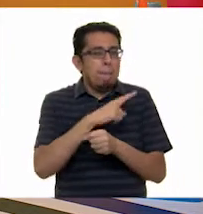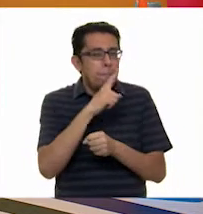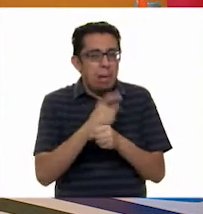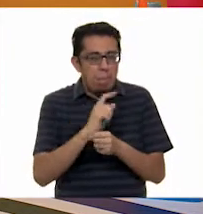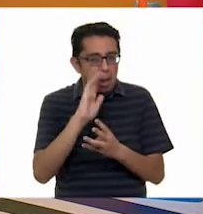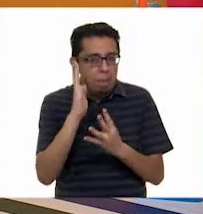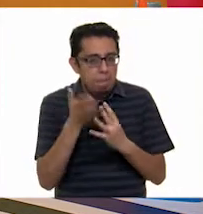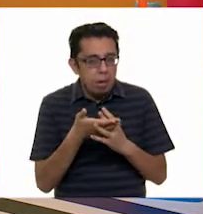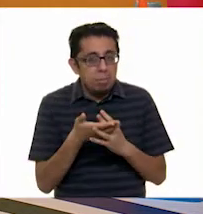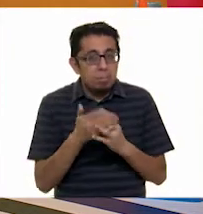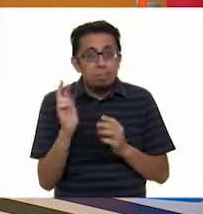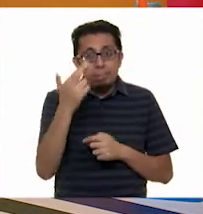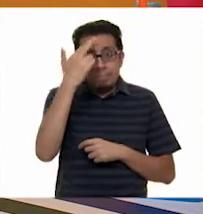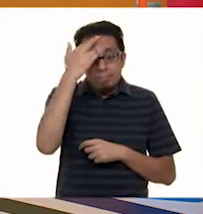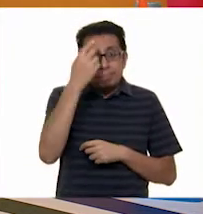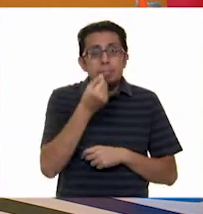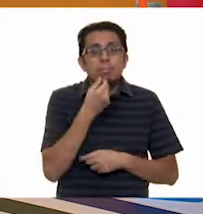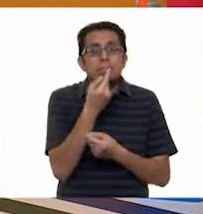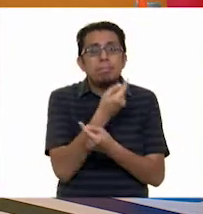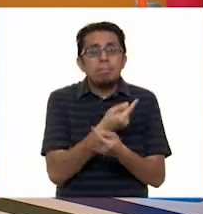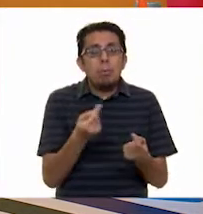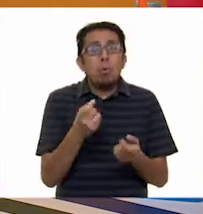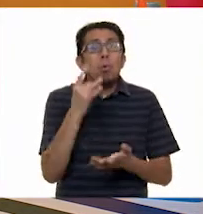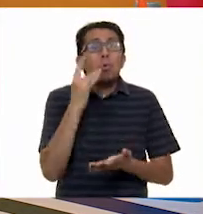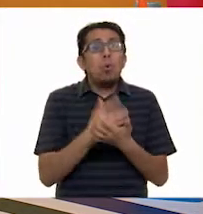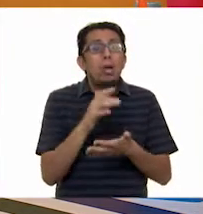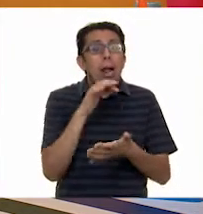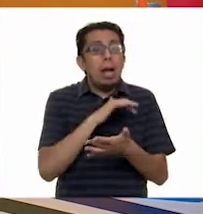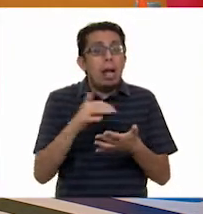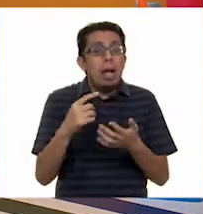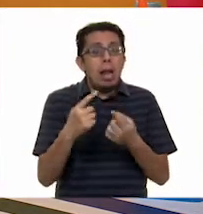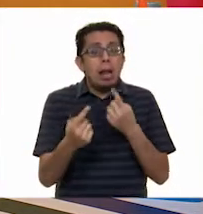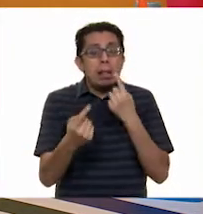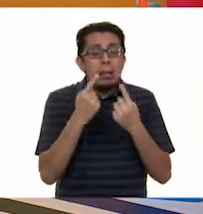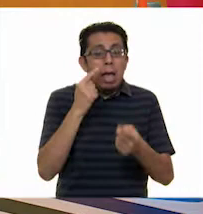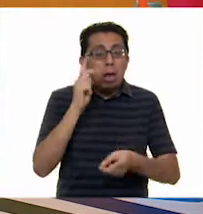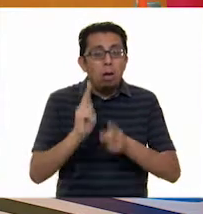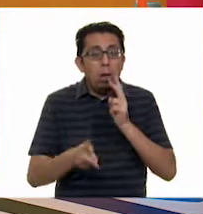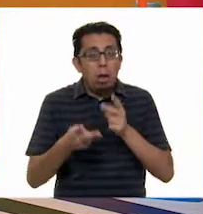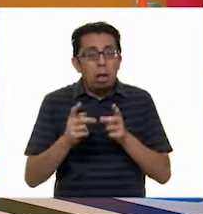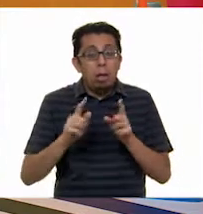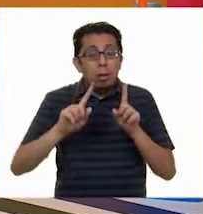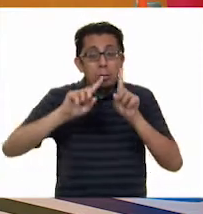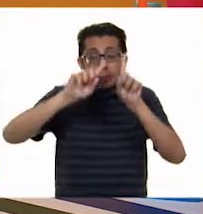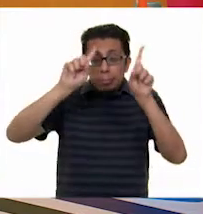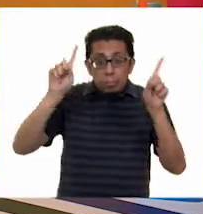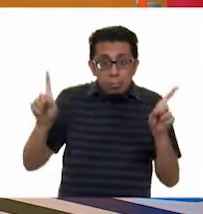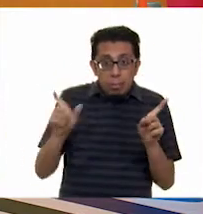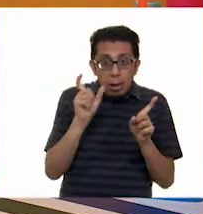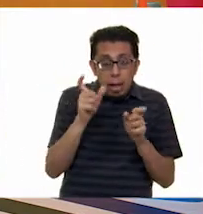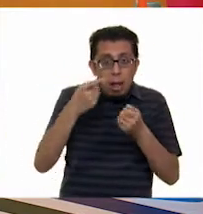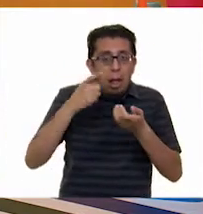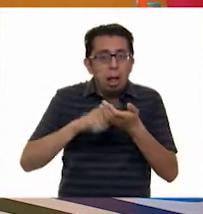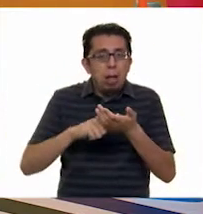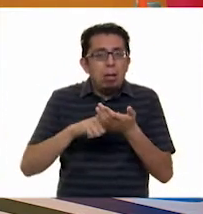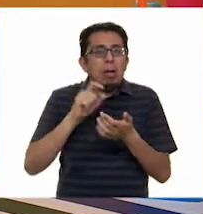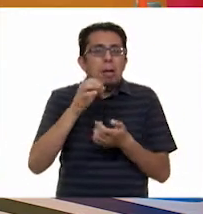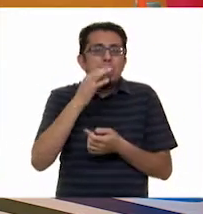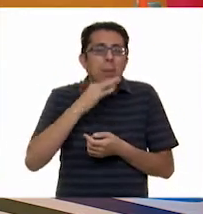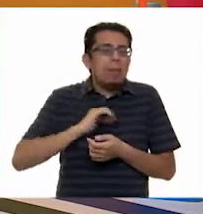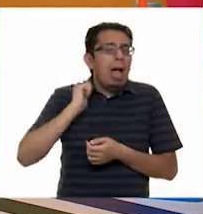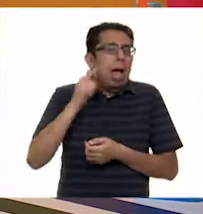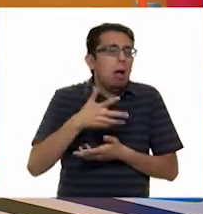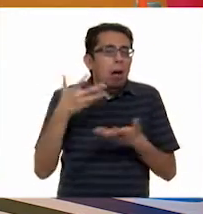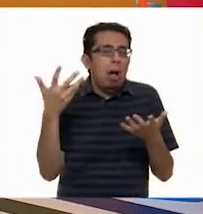recuerden, niñas y niños, solamente vamos a leer los diálogos. Lo que está entre paréntesis son las acotaciones y son las acciones,